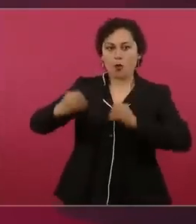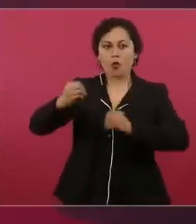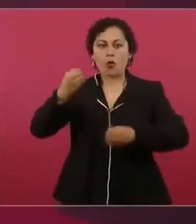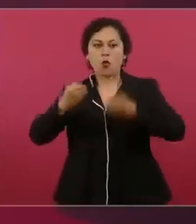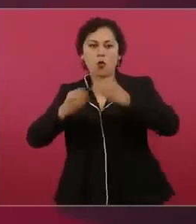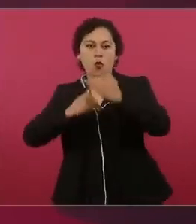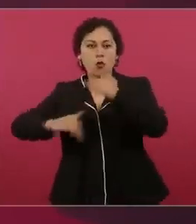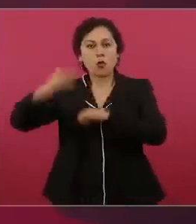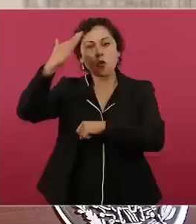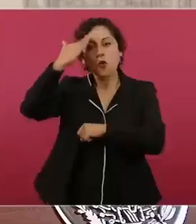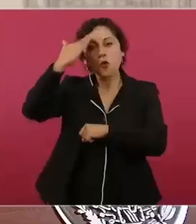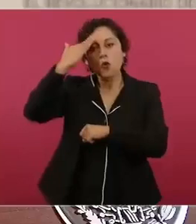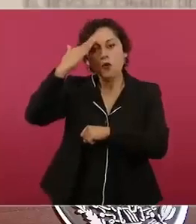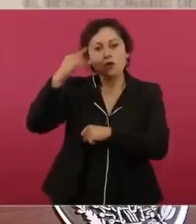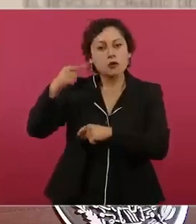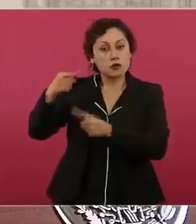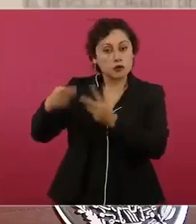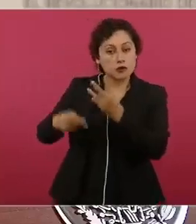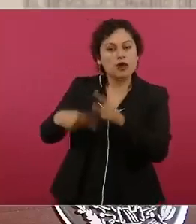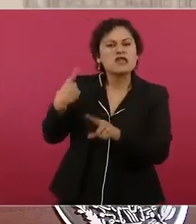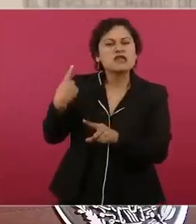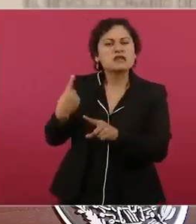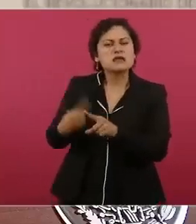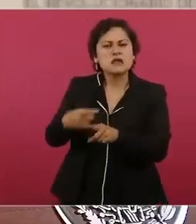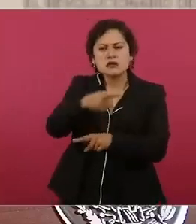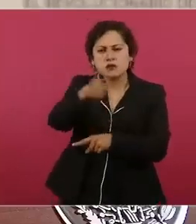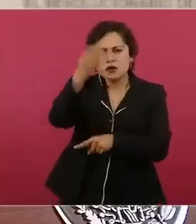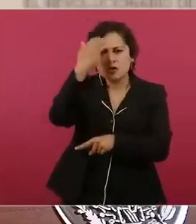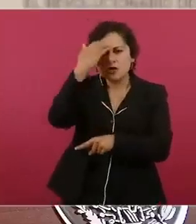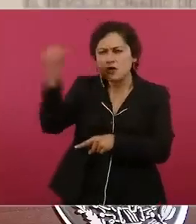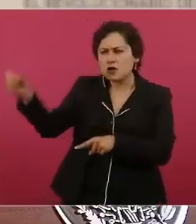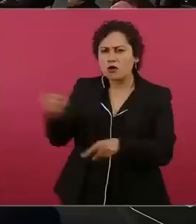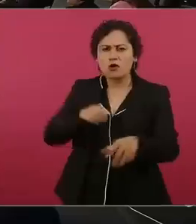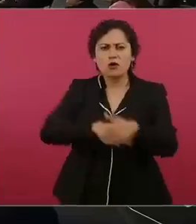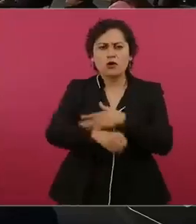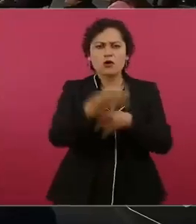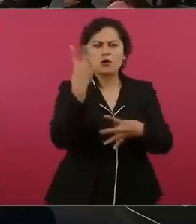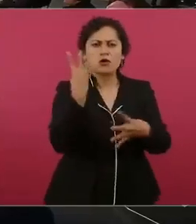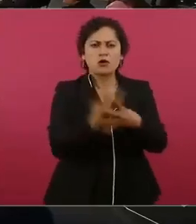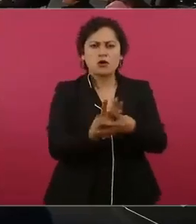ninguno.